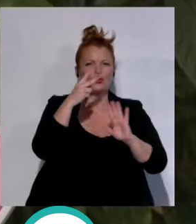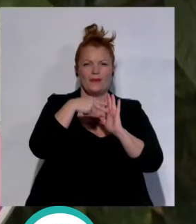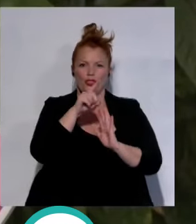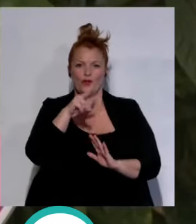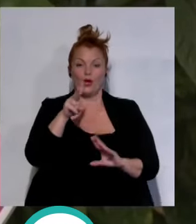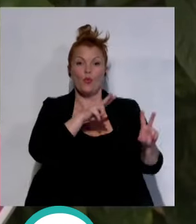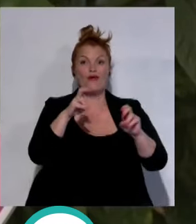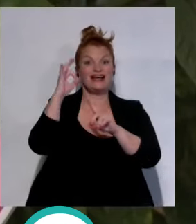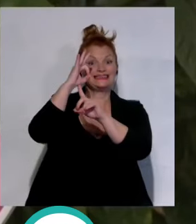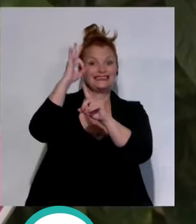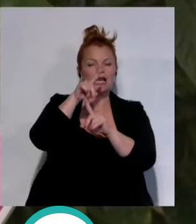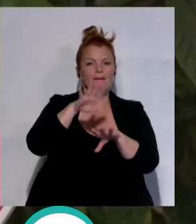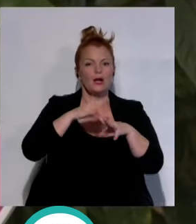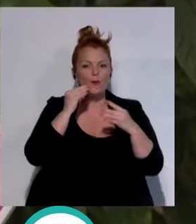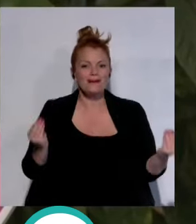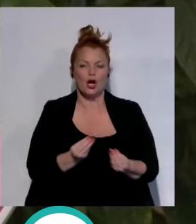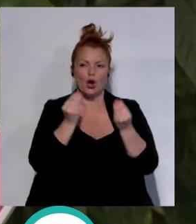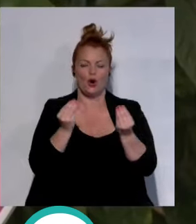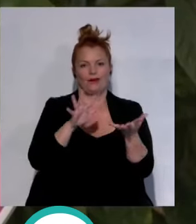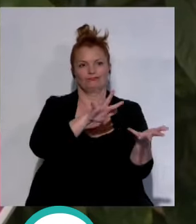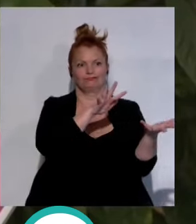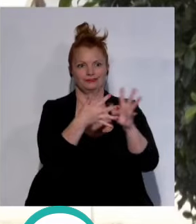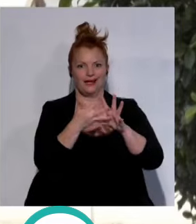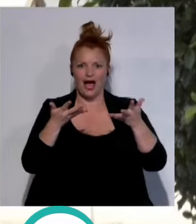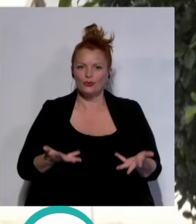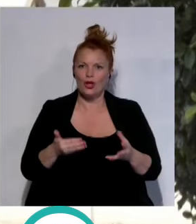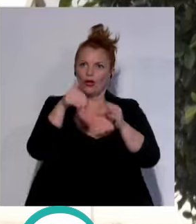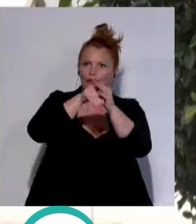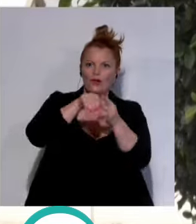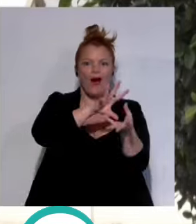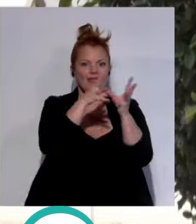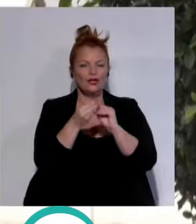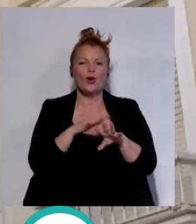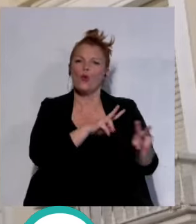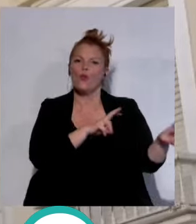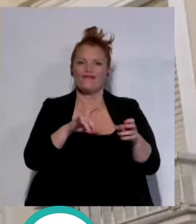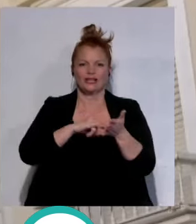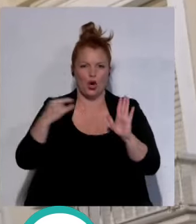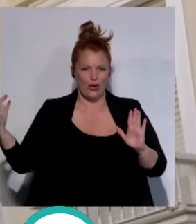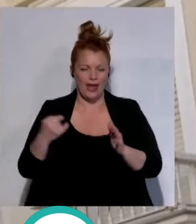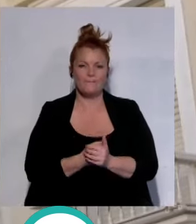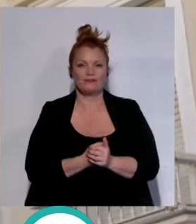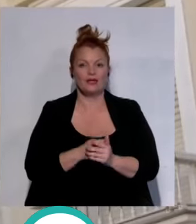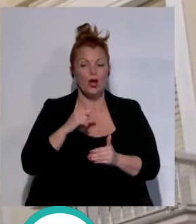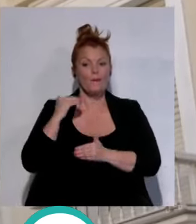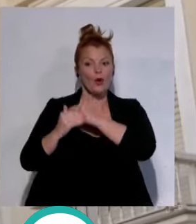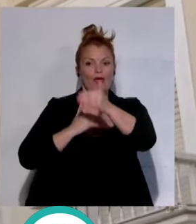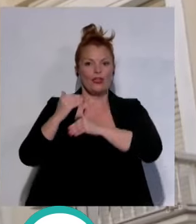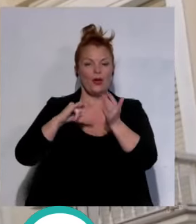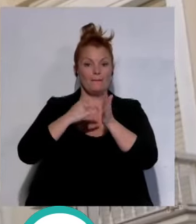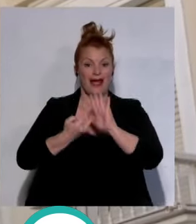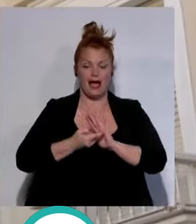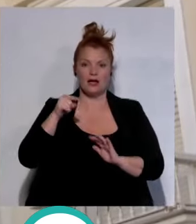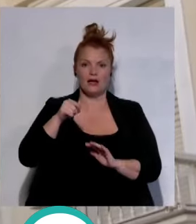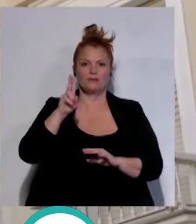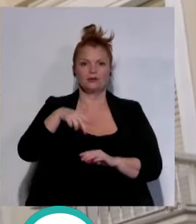Las nuevas señales, además de mejorar el aspecto actual, contarán con contenido adaptado a las nuevas tecnologías. La evaluación y el plan director de este